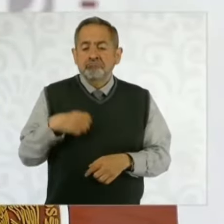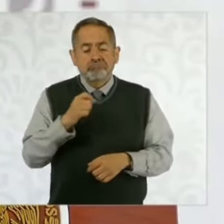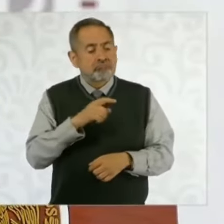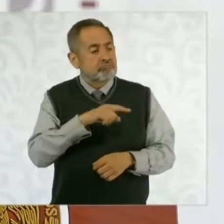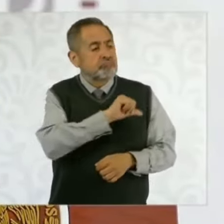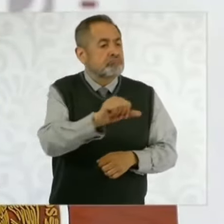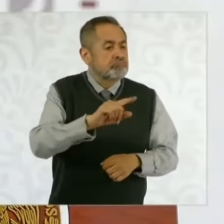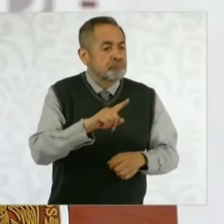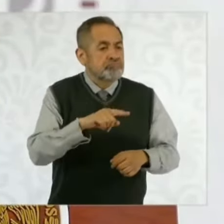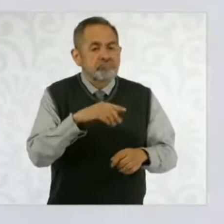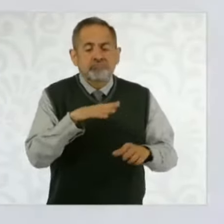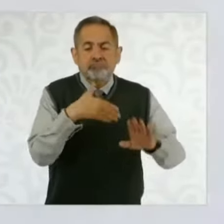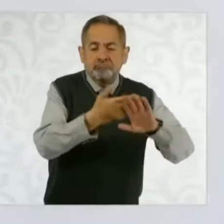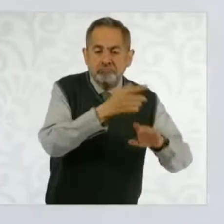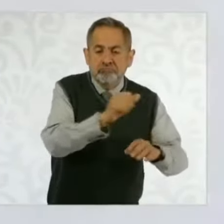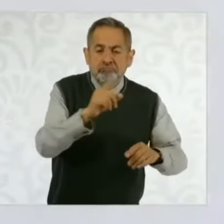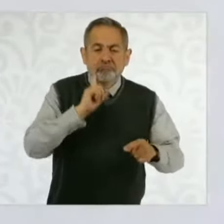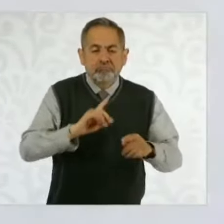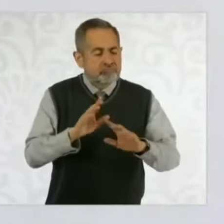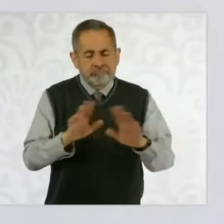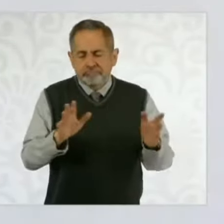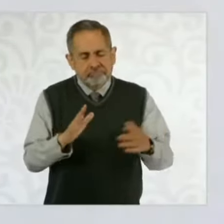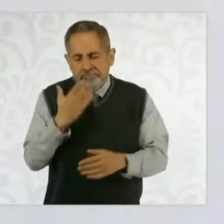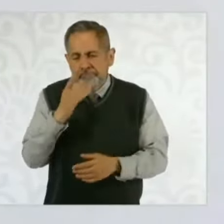no sólo no es correcta, sino es condenable.